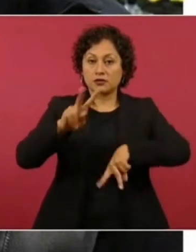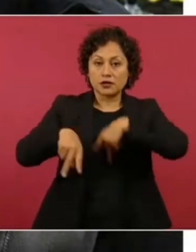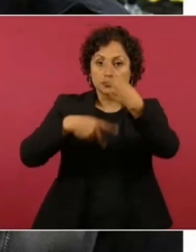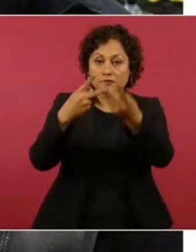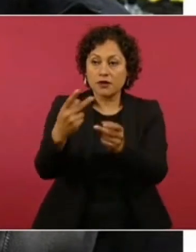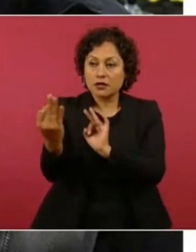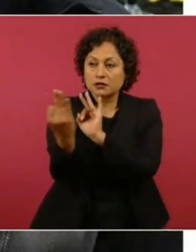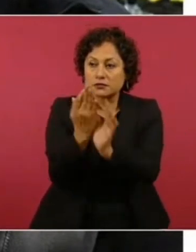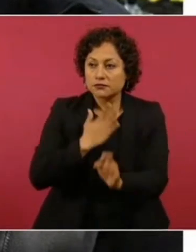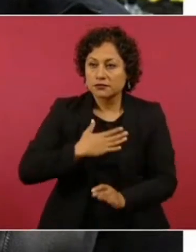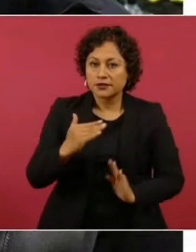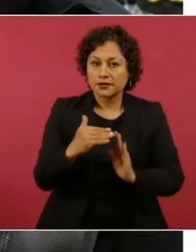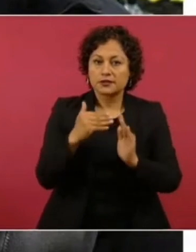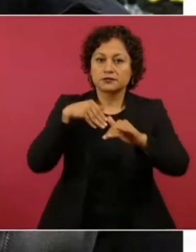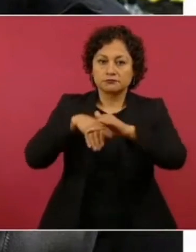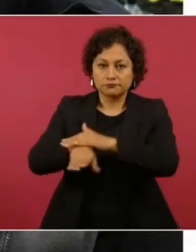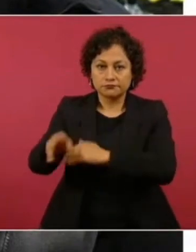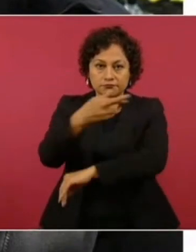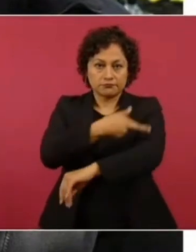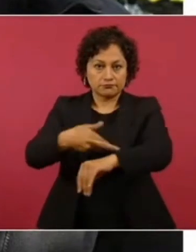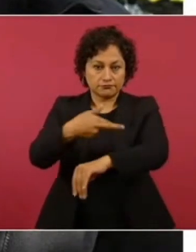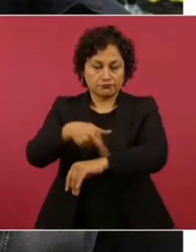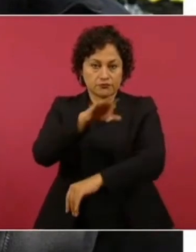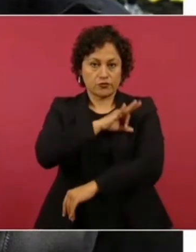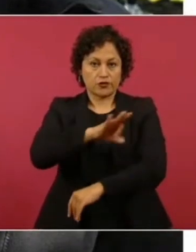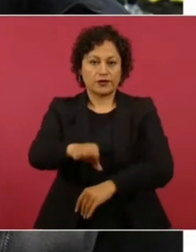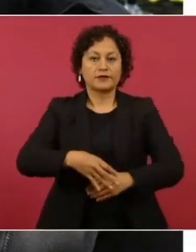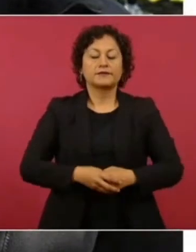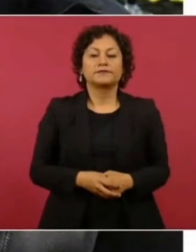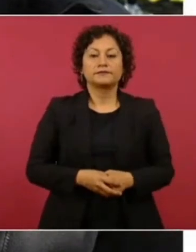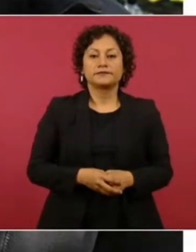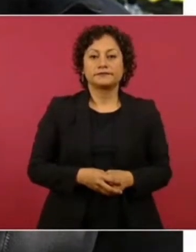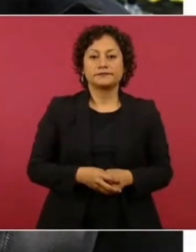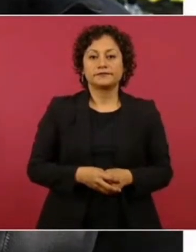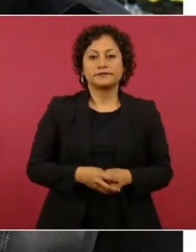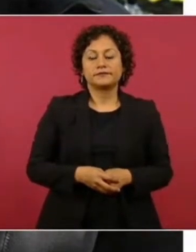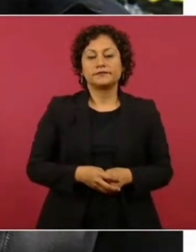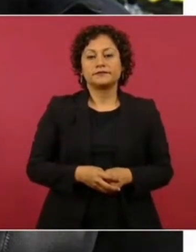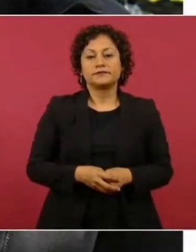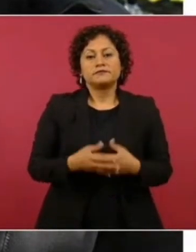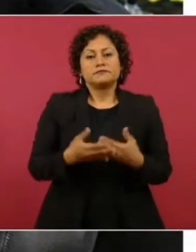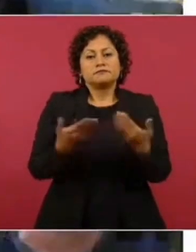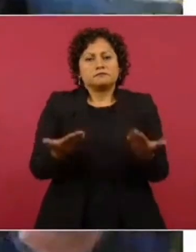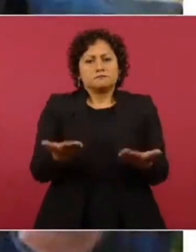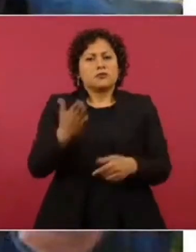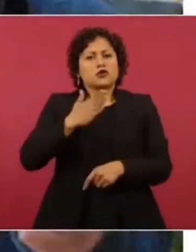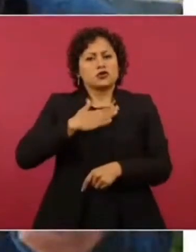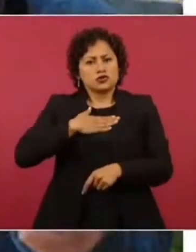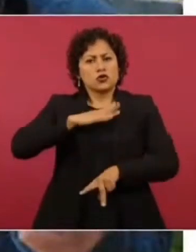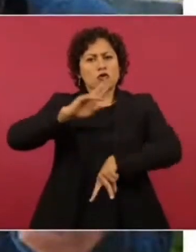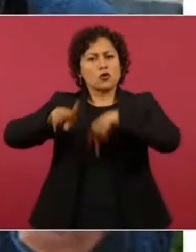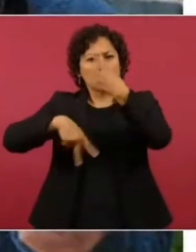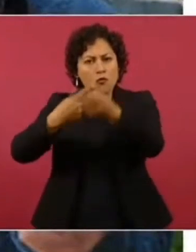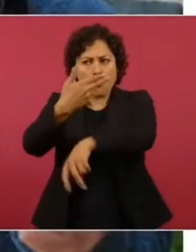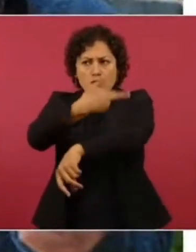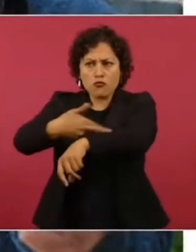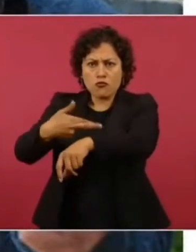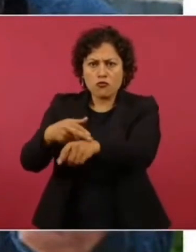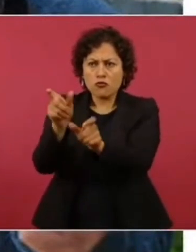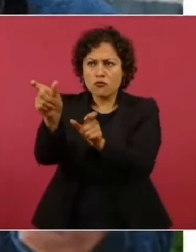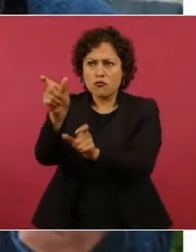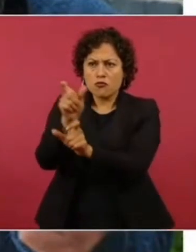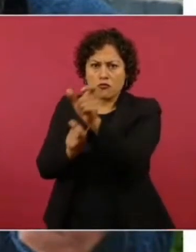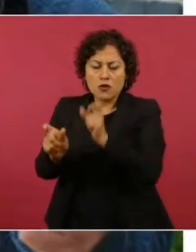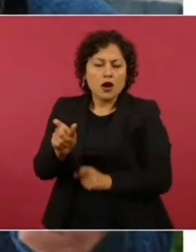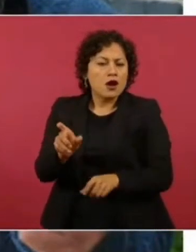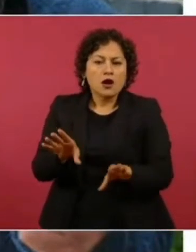manera cercana el módulo y realizar este cambio. Adelante. ¿Qué deben llevar las personas para hacer este cambio de